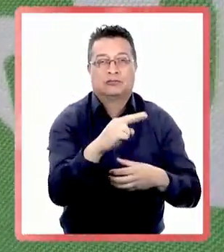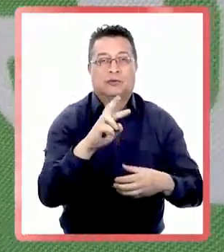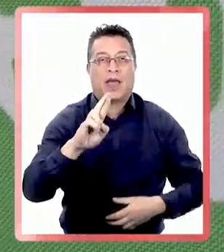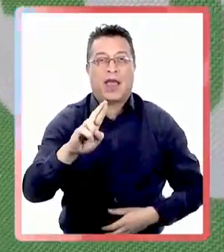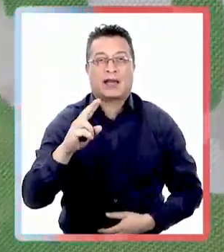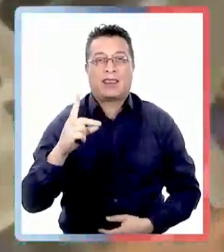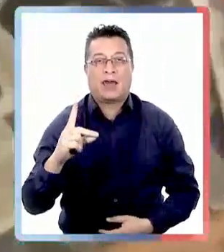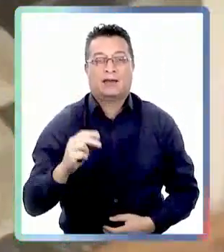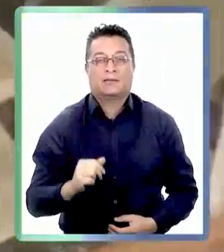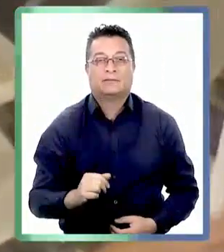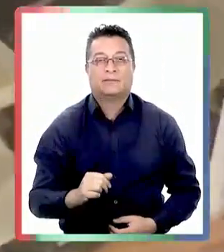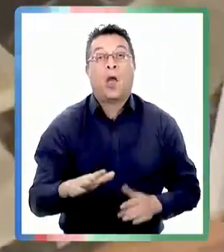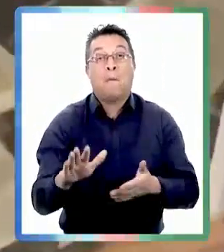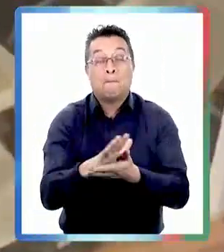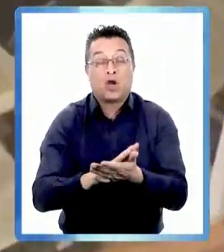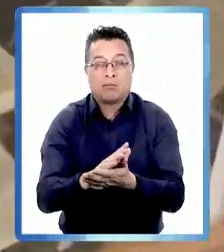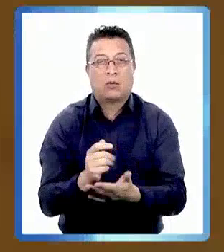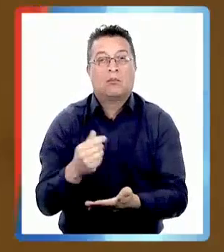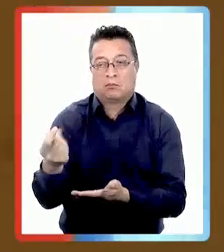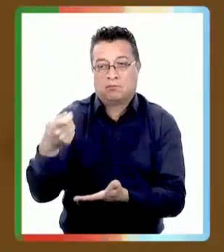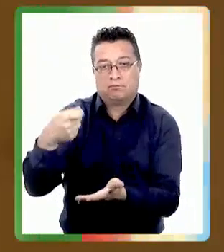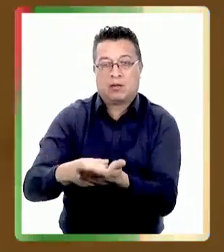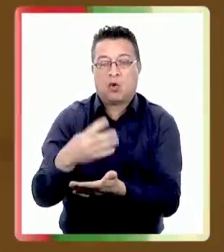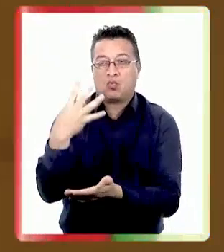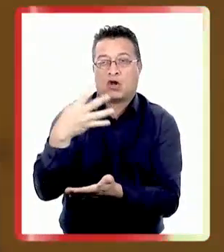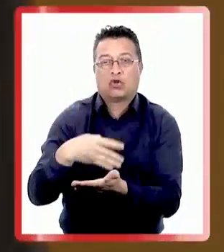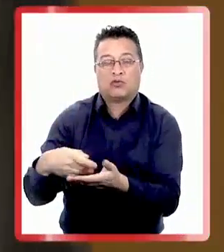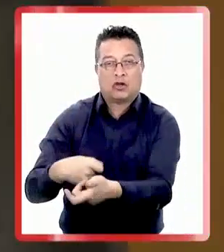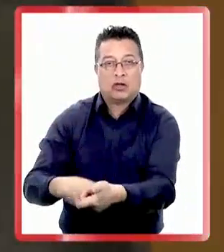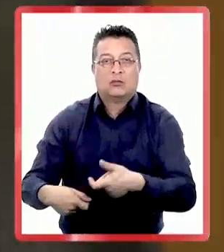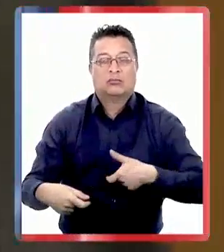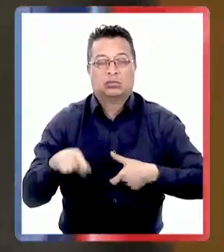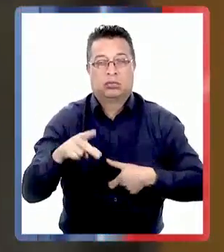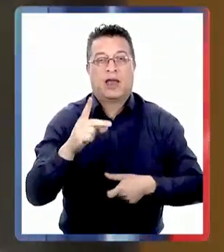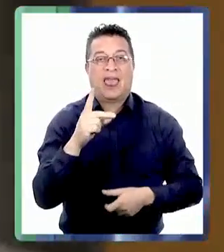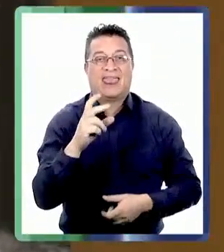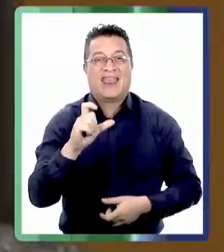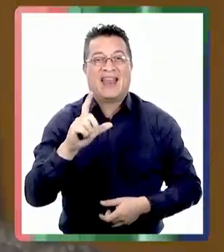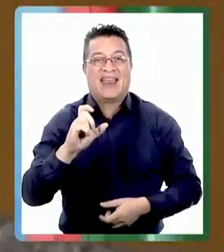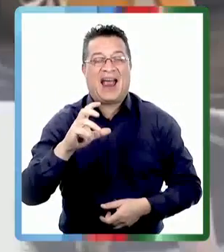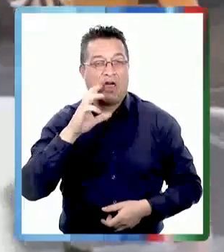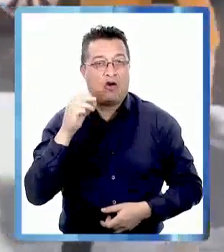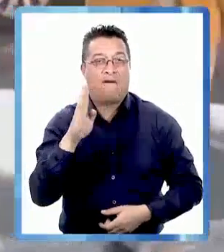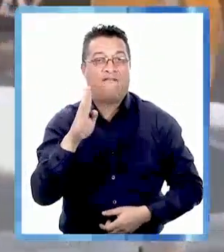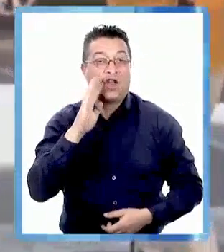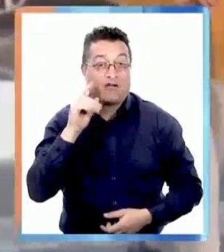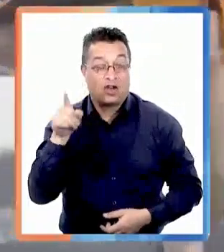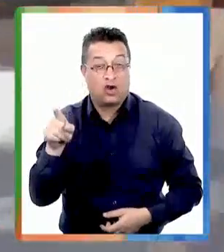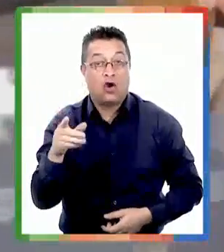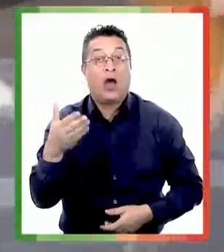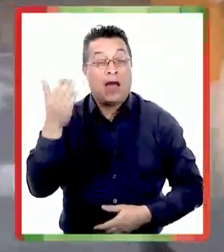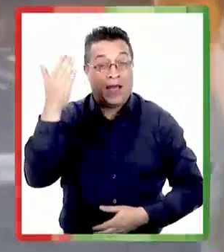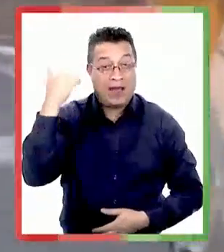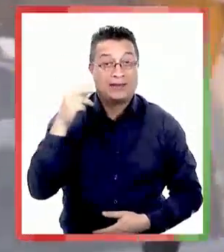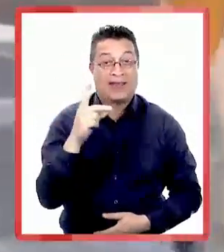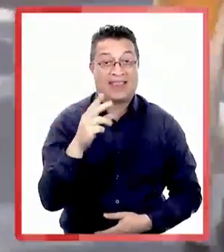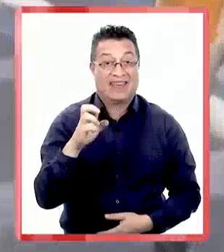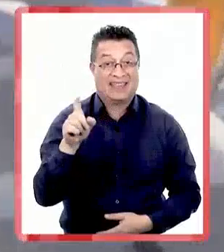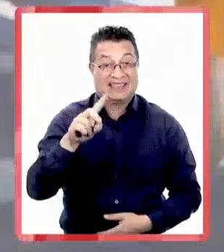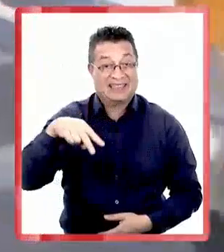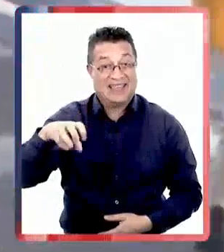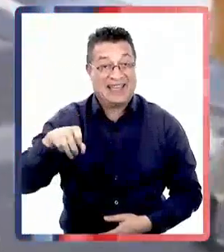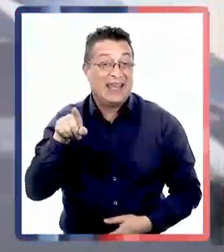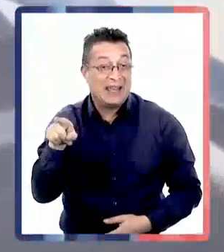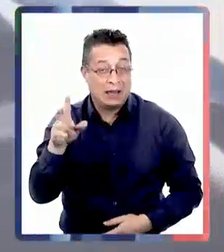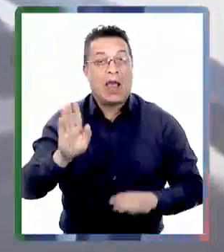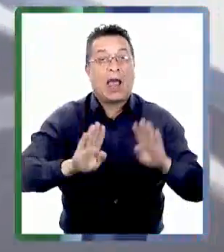Revolución Democrática. Por ejemplo, cobró casi 4 millones de pesos a la actual delegada presidencial del Bio Bio cuando Daniela Dresdner